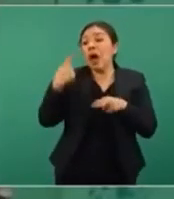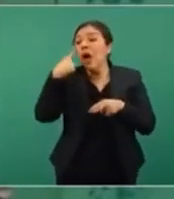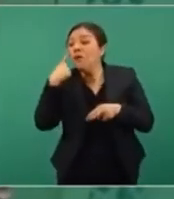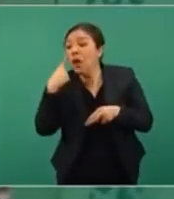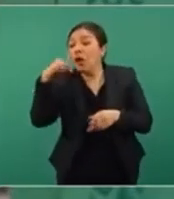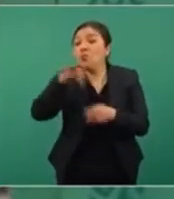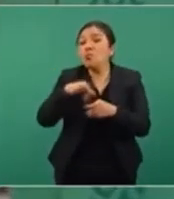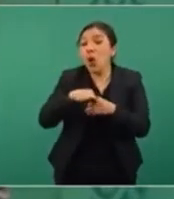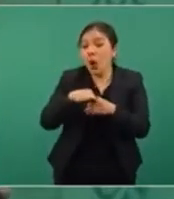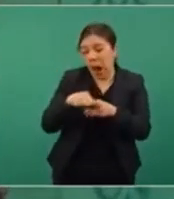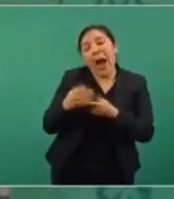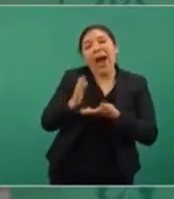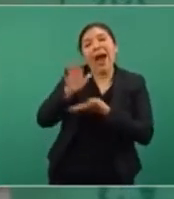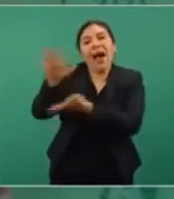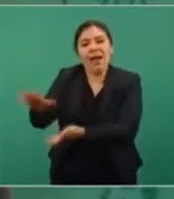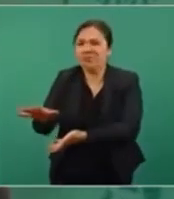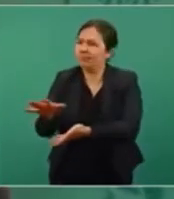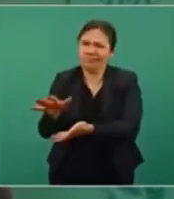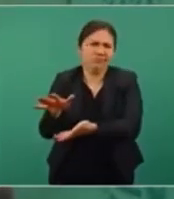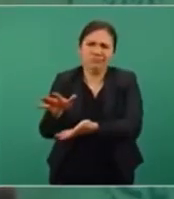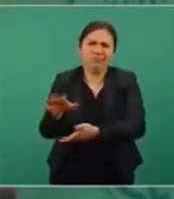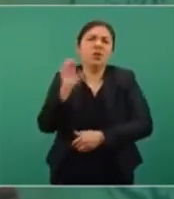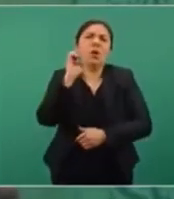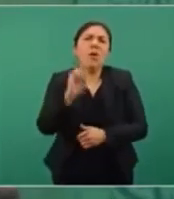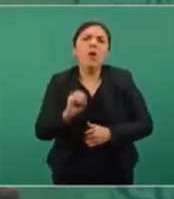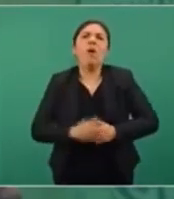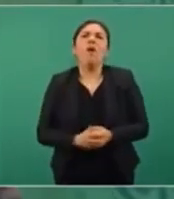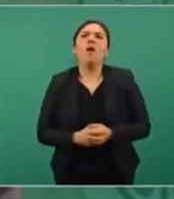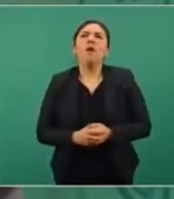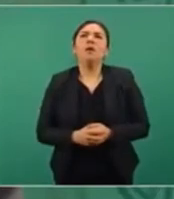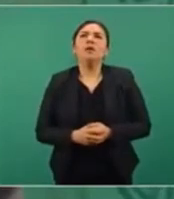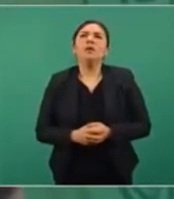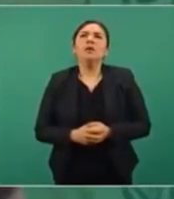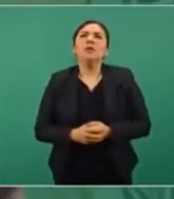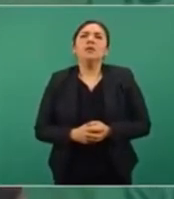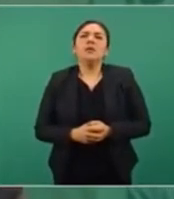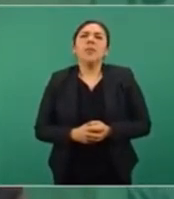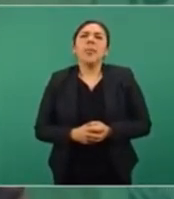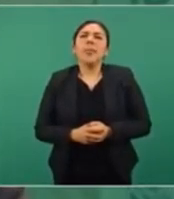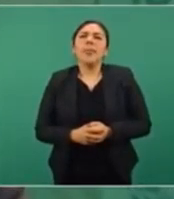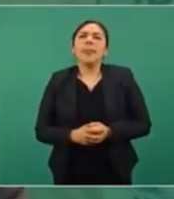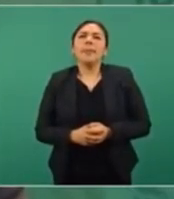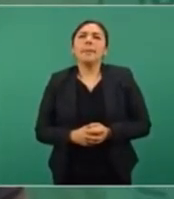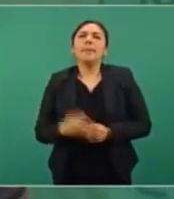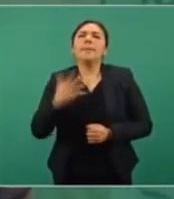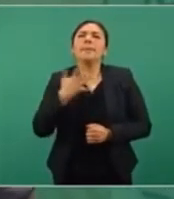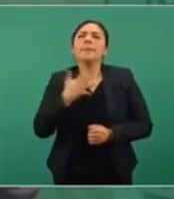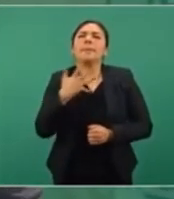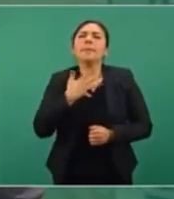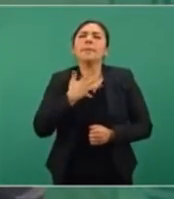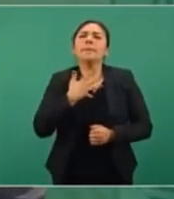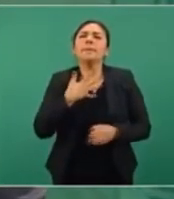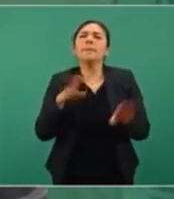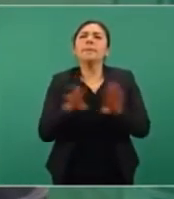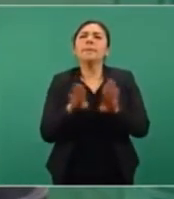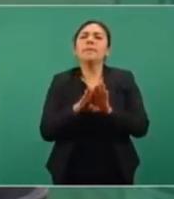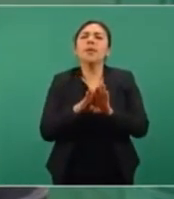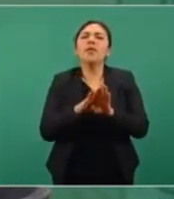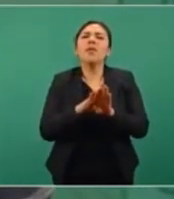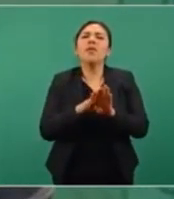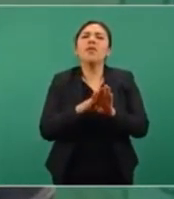que no haya carrusel, urnas